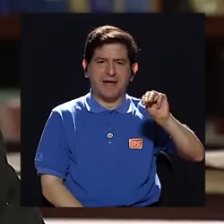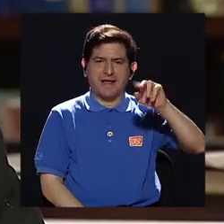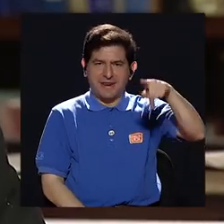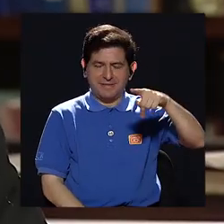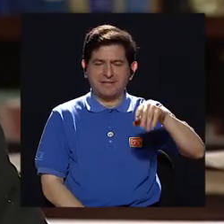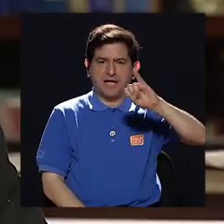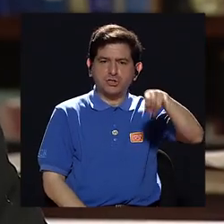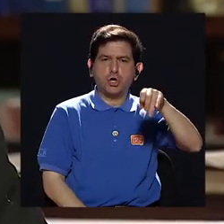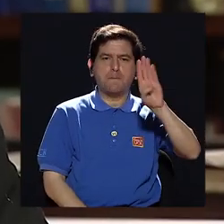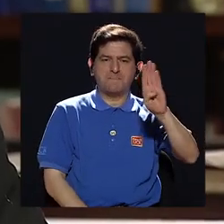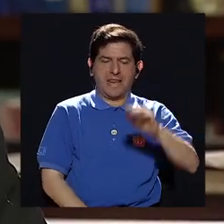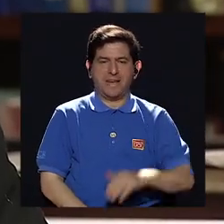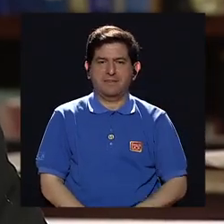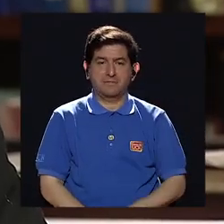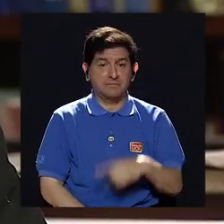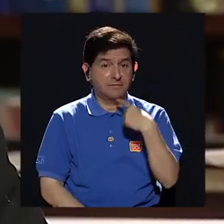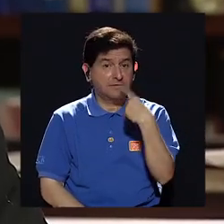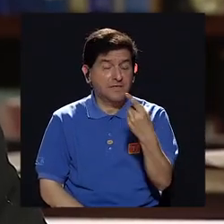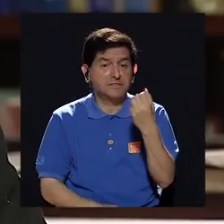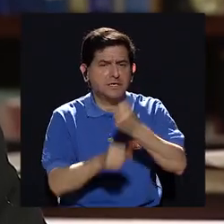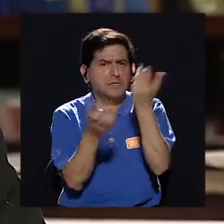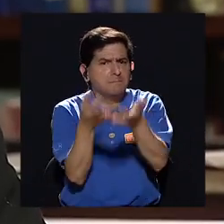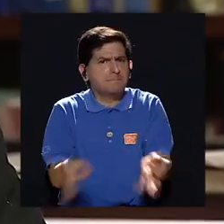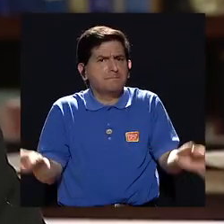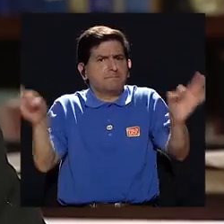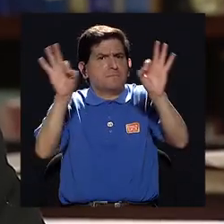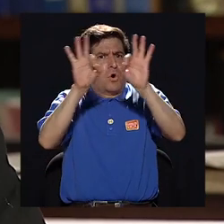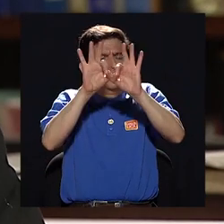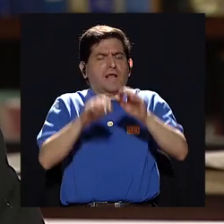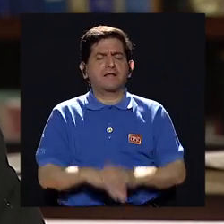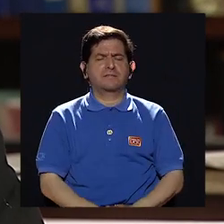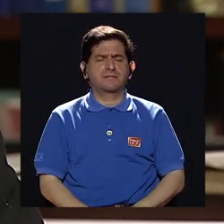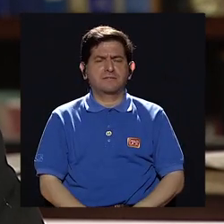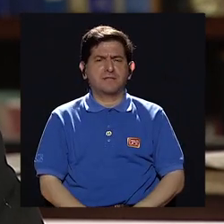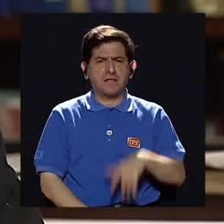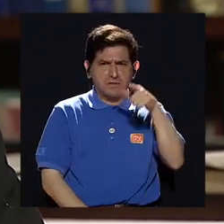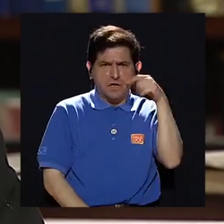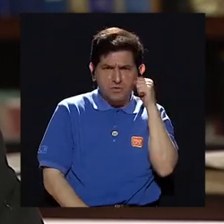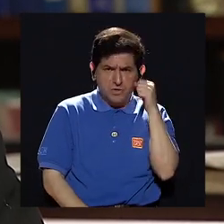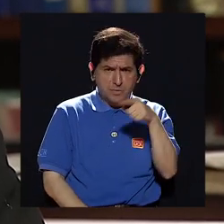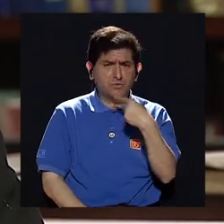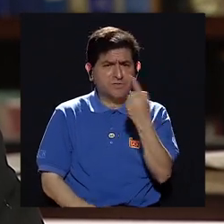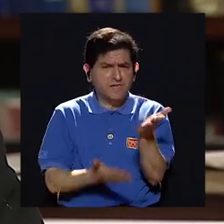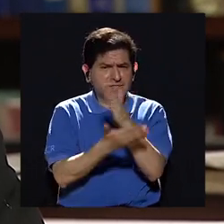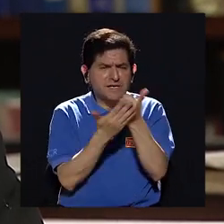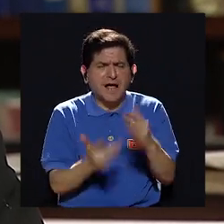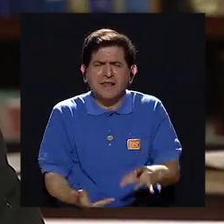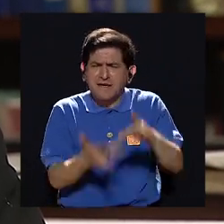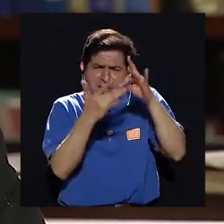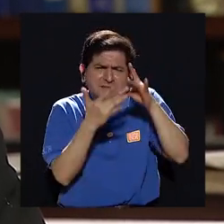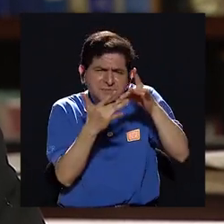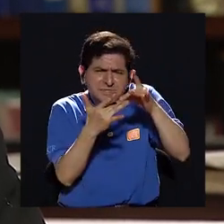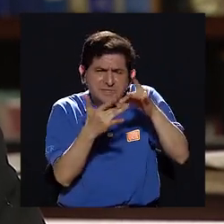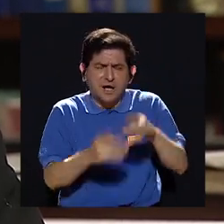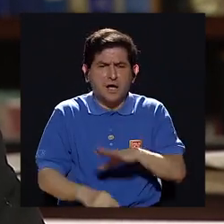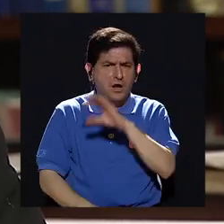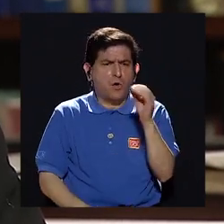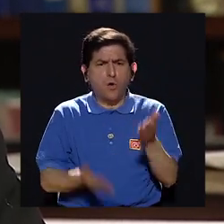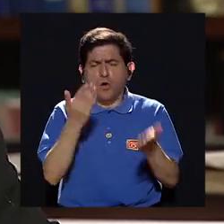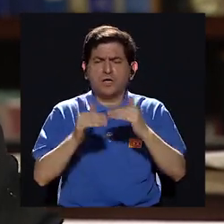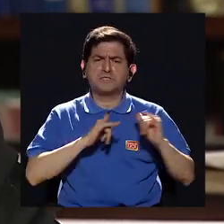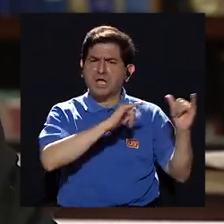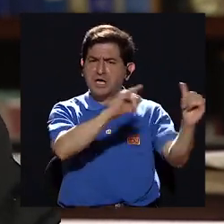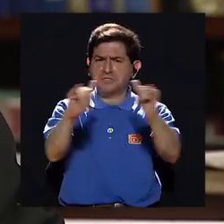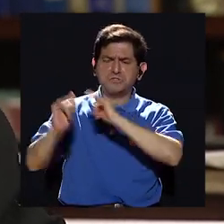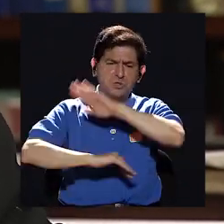John Bill se habla de un trabajo muy importante de parte de Don Luis ¿Usted destacaría alguno sobre todos o le daría una